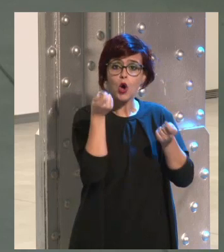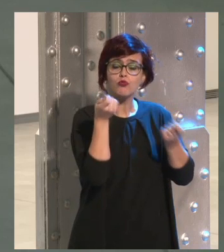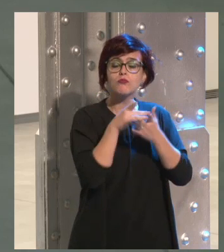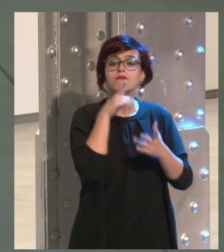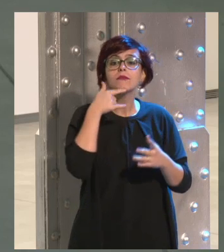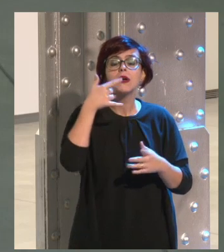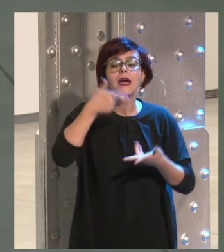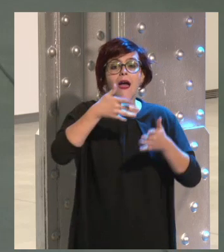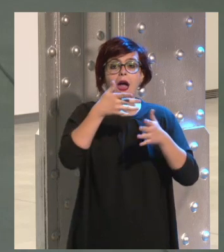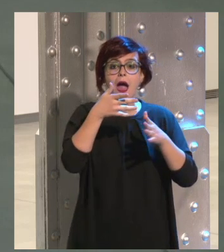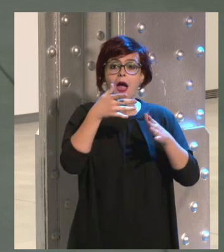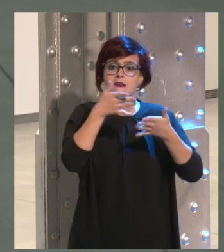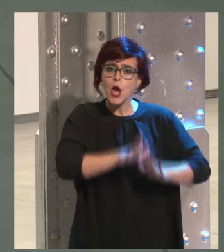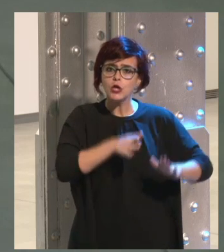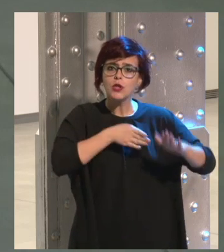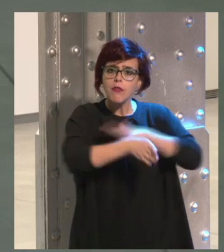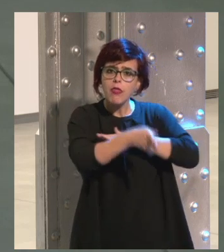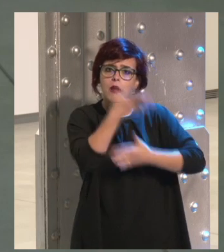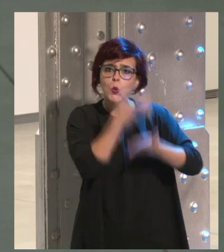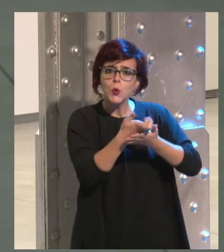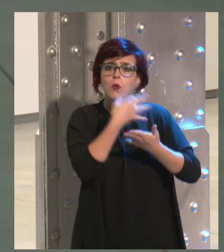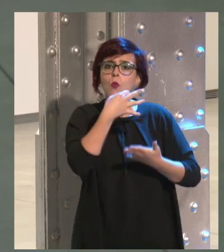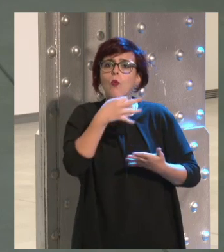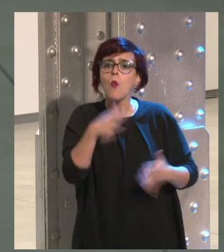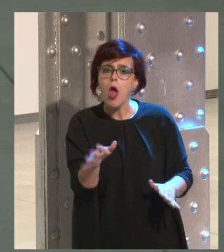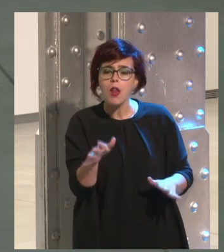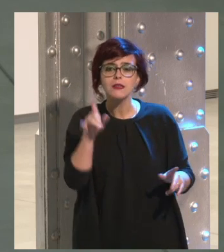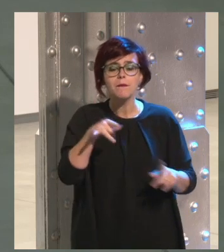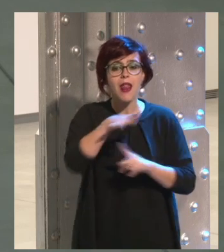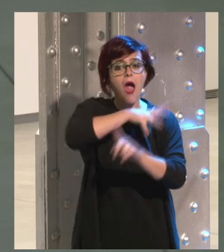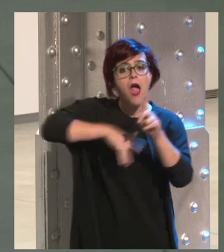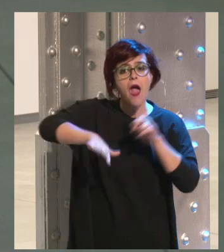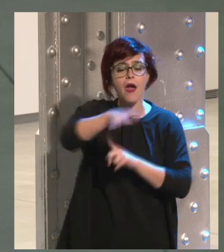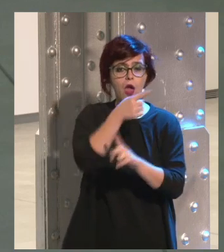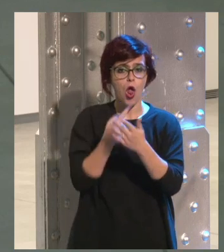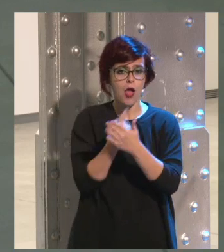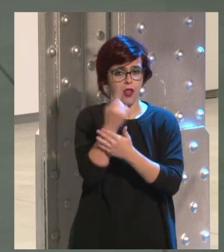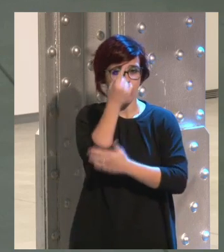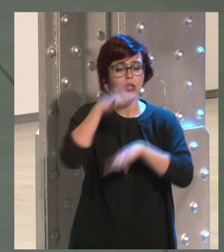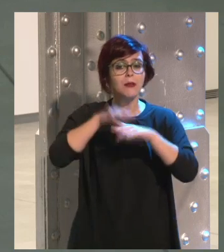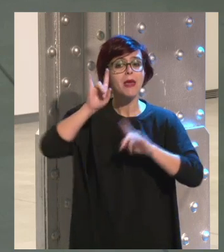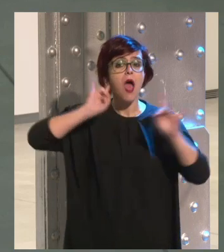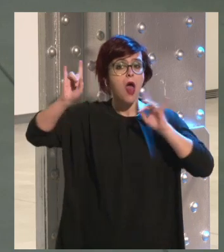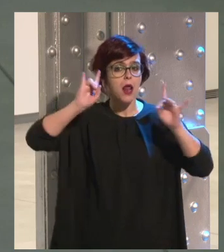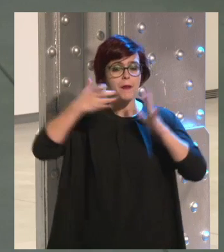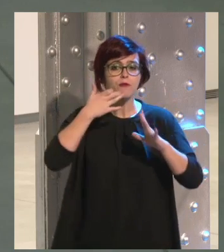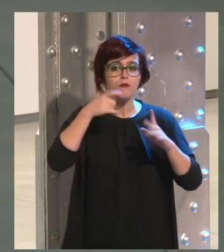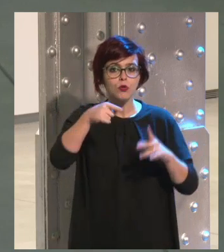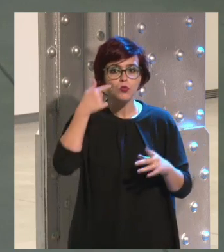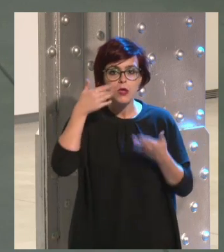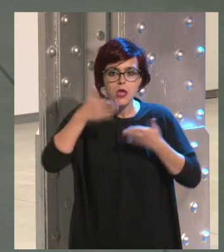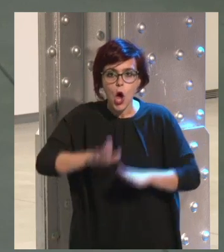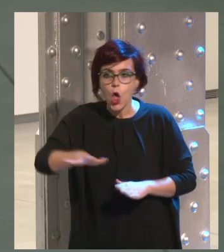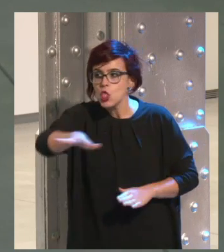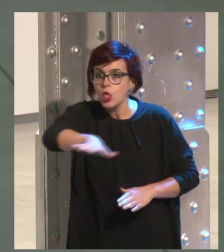aplicaciones pueden tus hijos acceder o no. También incluso la geolocalización, incluso sistemas de alarma en caso de que tú no encuentres a